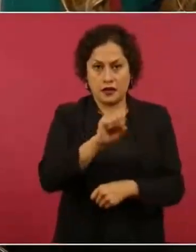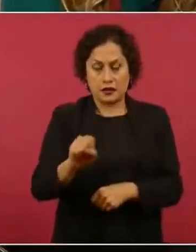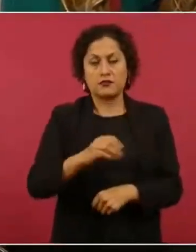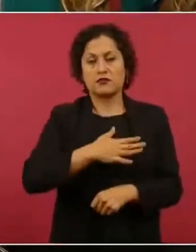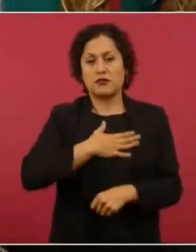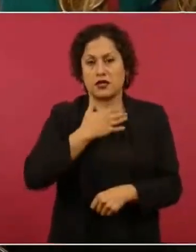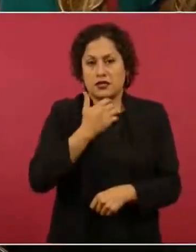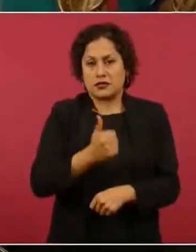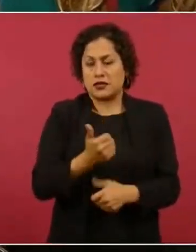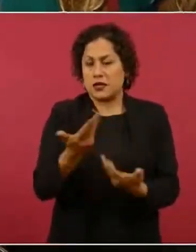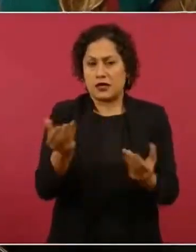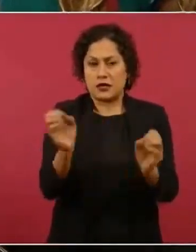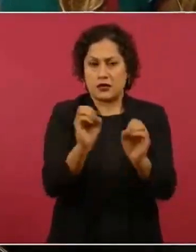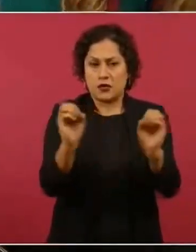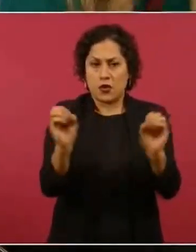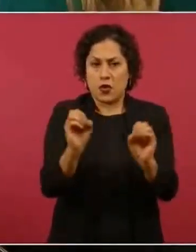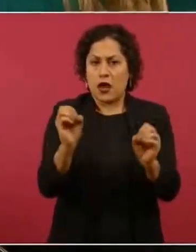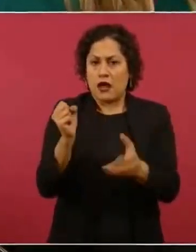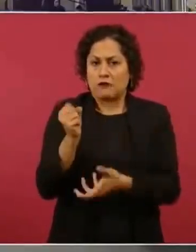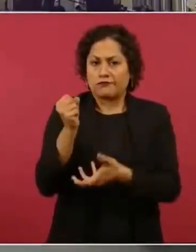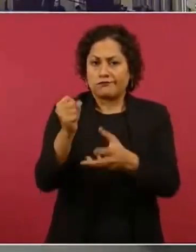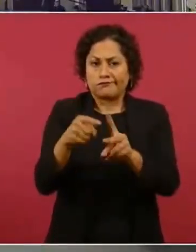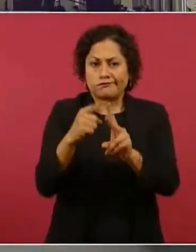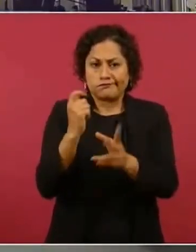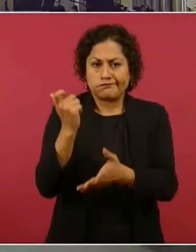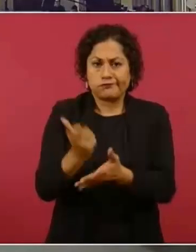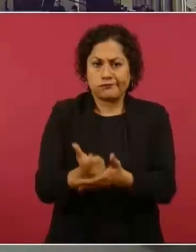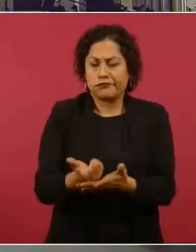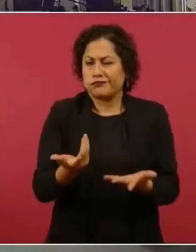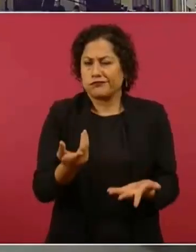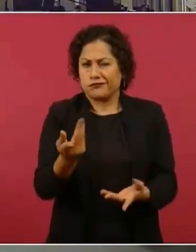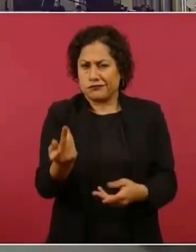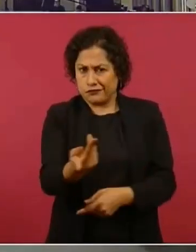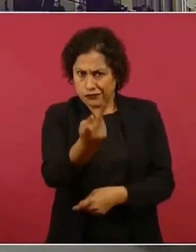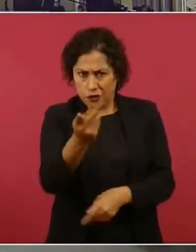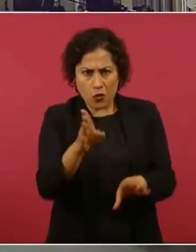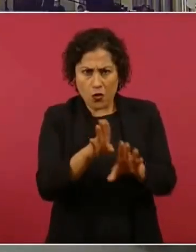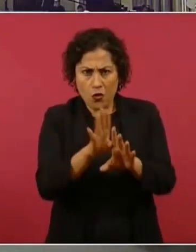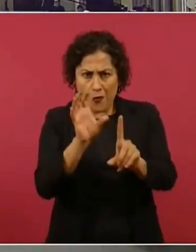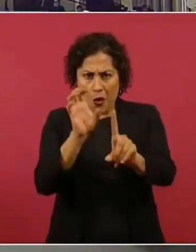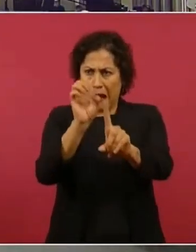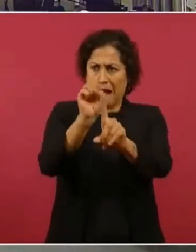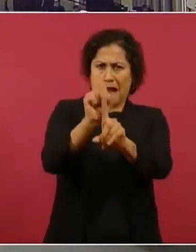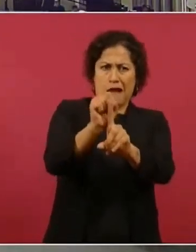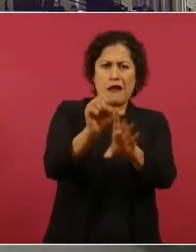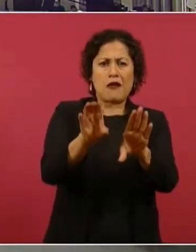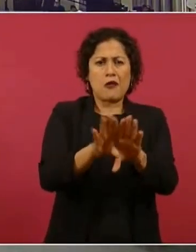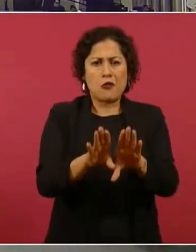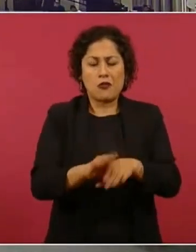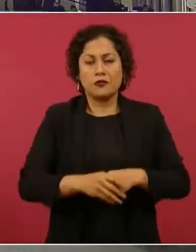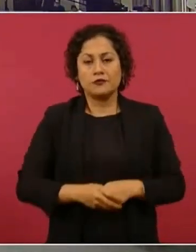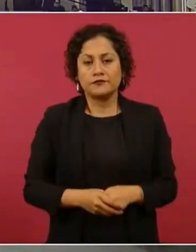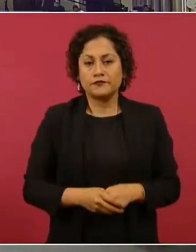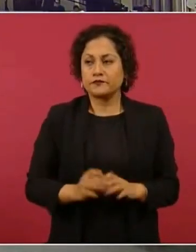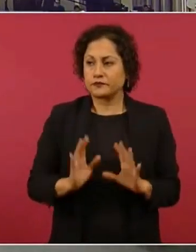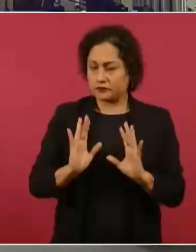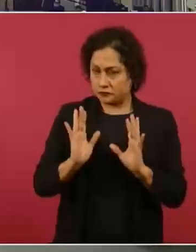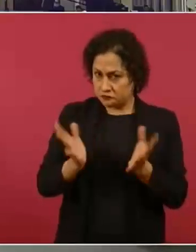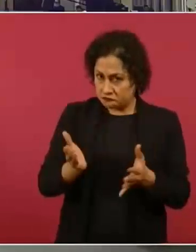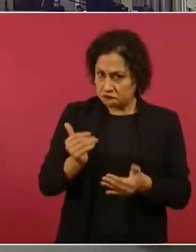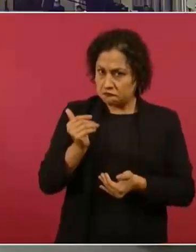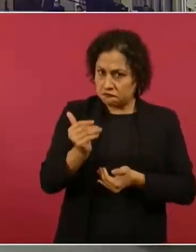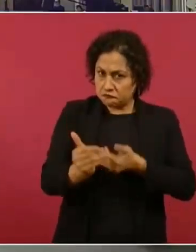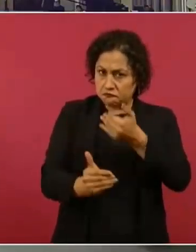que podremos lograr esto, señor Presidente? Pues lo estamos logrando, se está avanzando